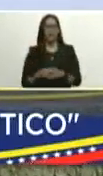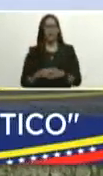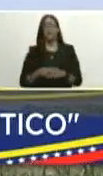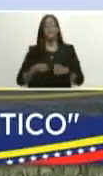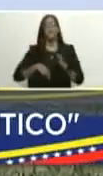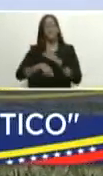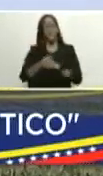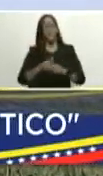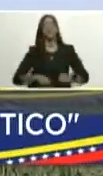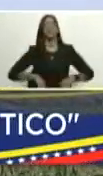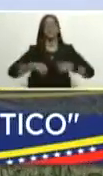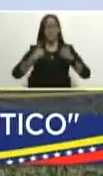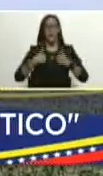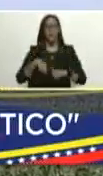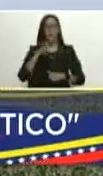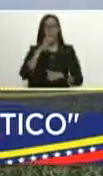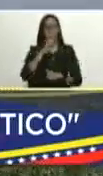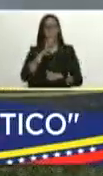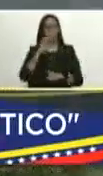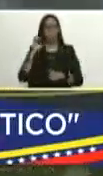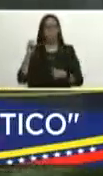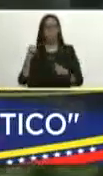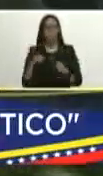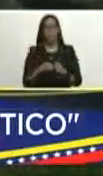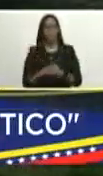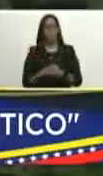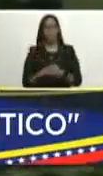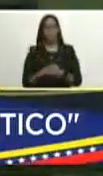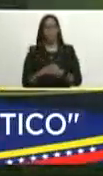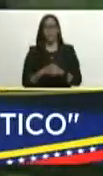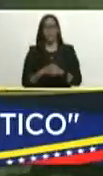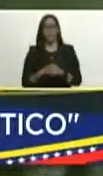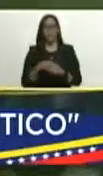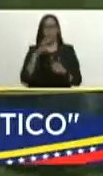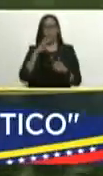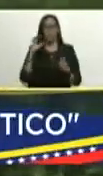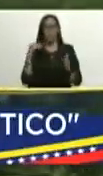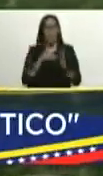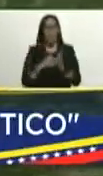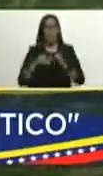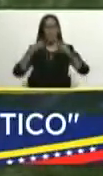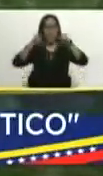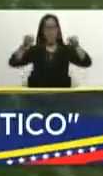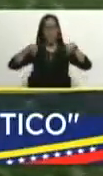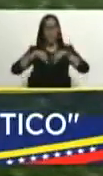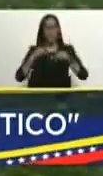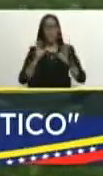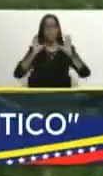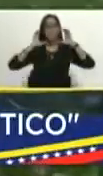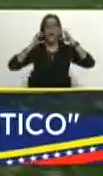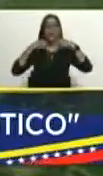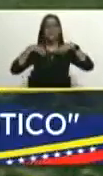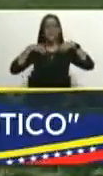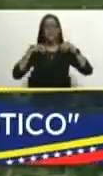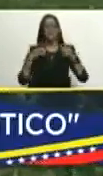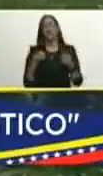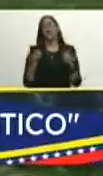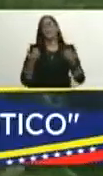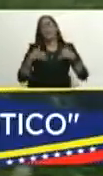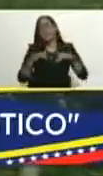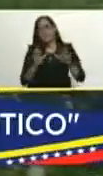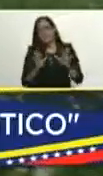204 mil hectáreas de maíz en este periodo invierno. A pesar de las dificultades de la lluvia,